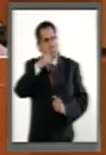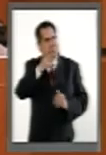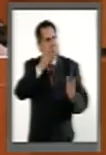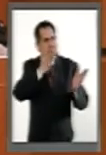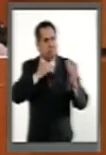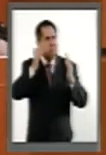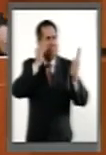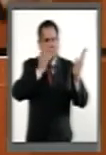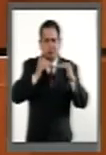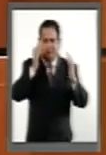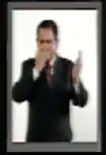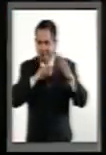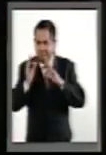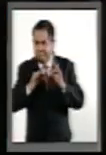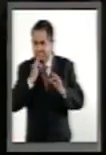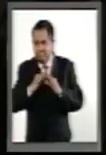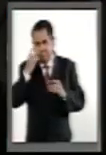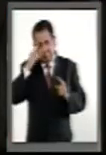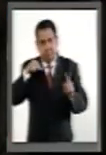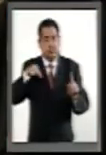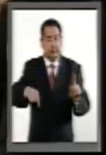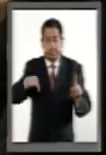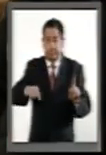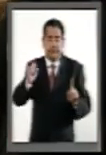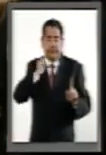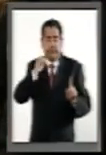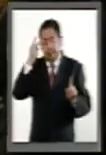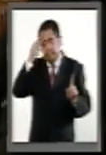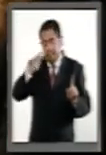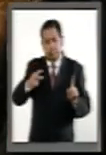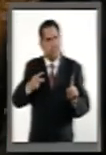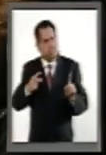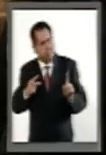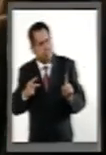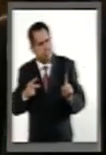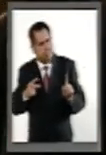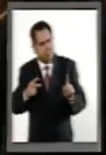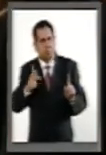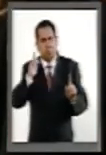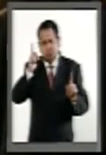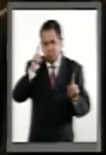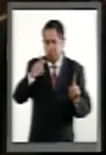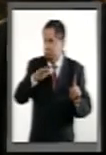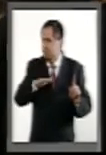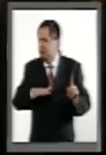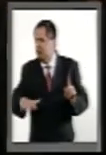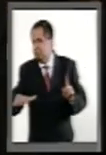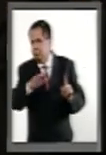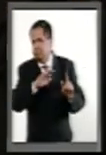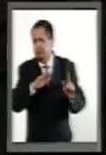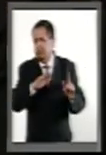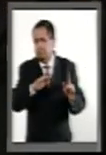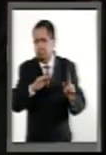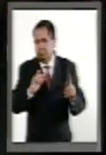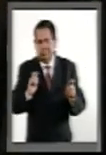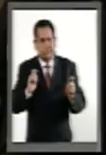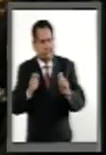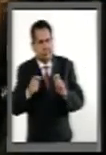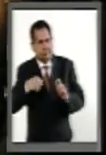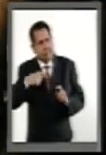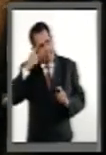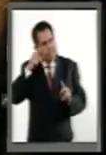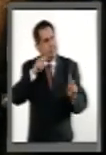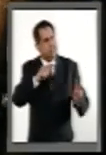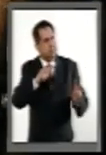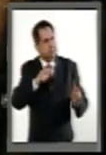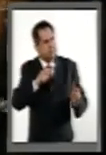ejemplo para que desde el Senado de la República las condiciones y pulsemos las condiciones